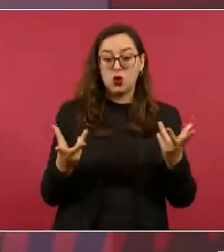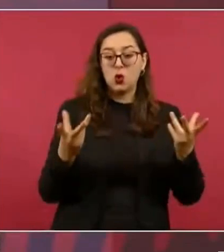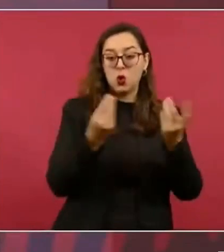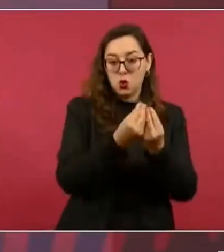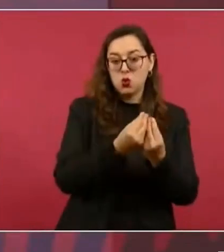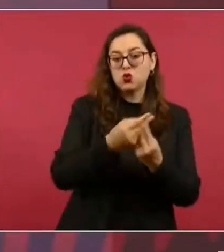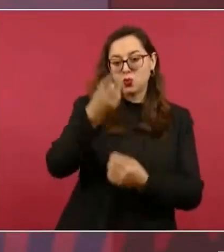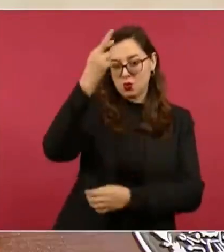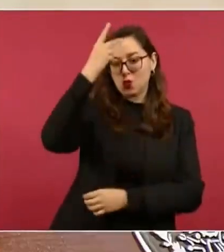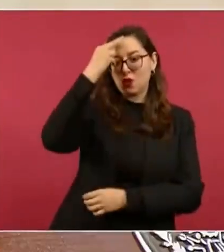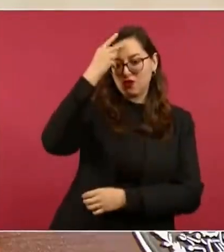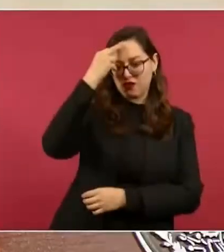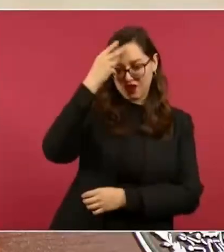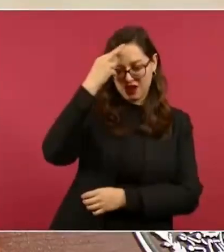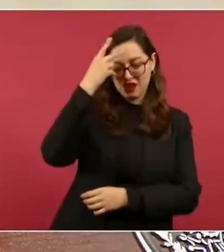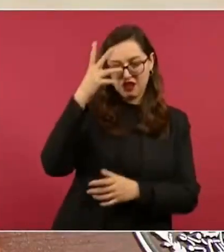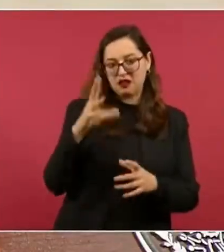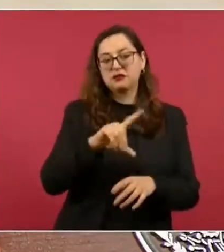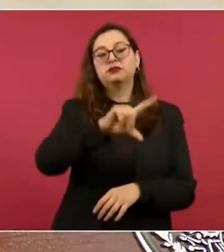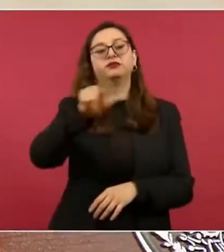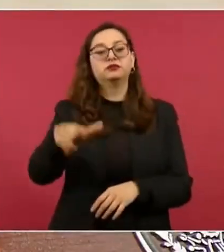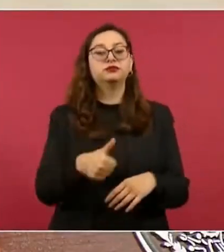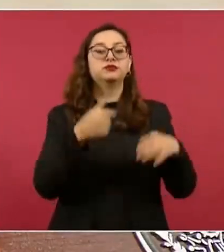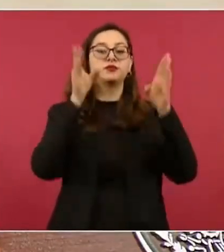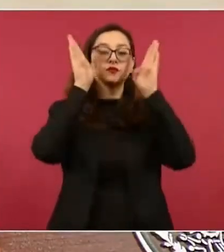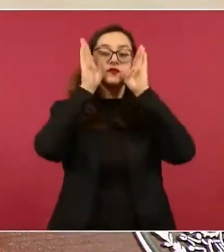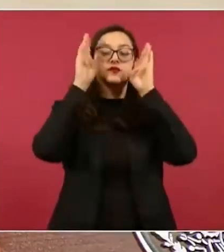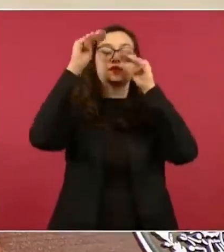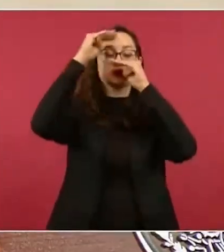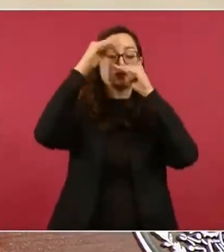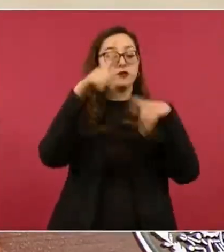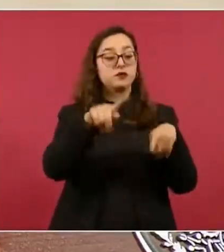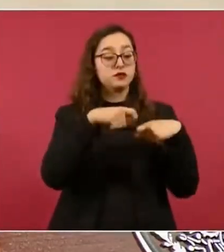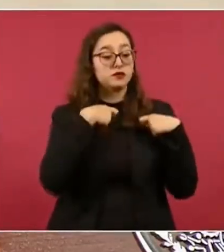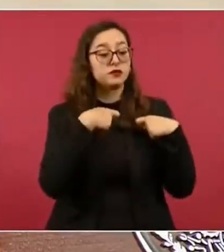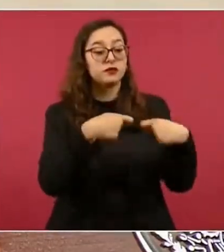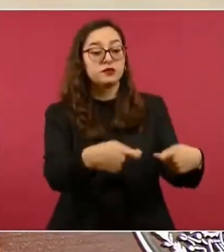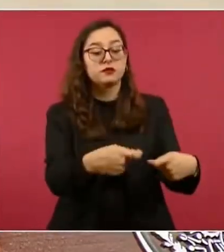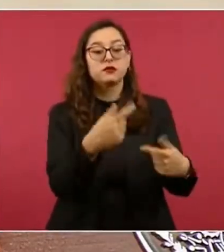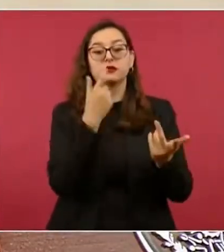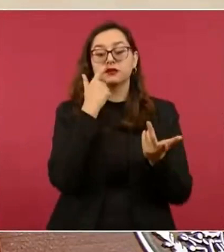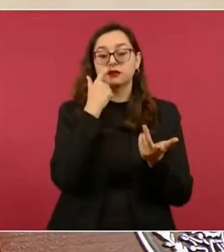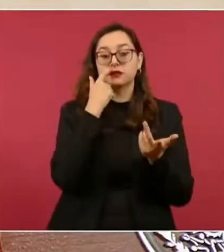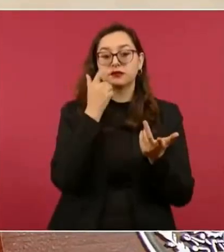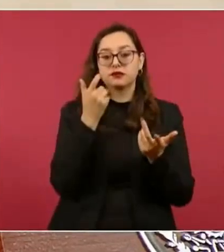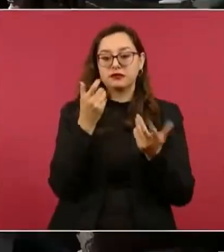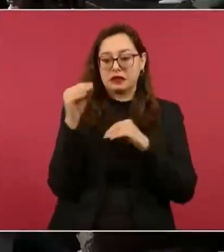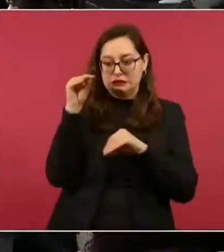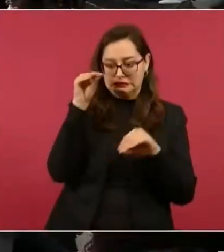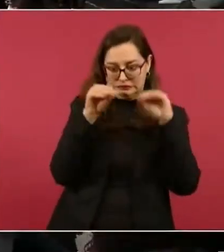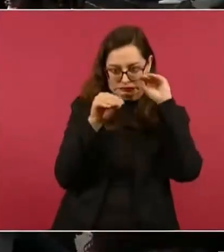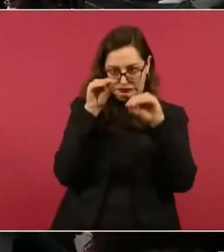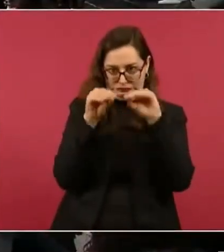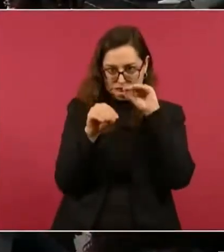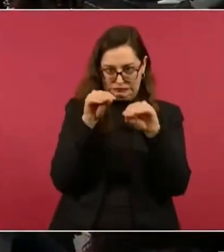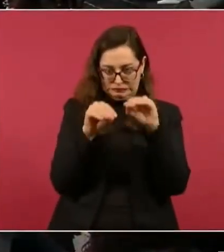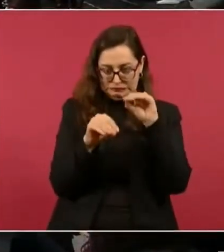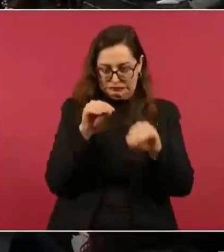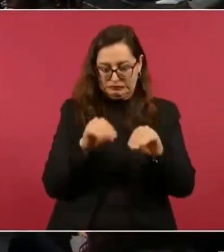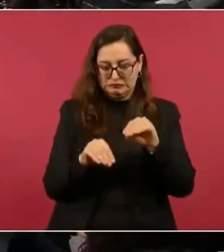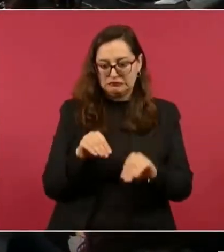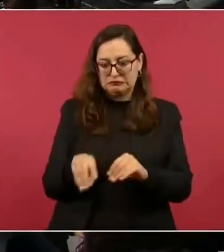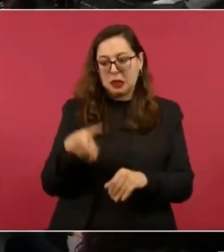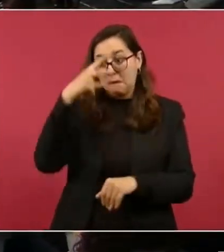luego al conservadurismo nos hizo creer que la historia